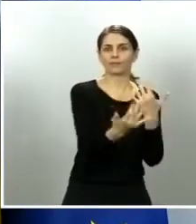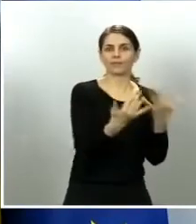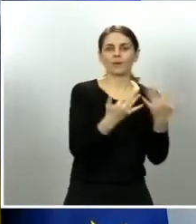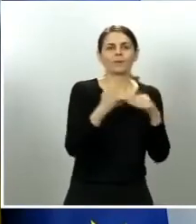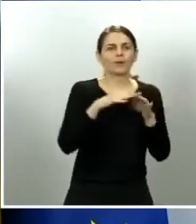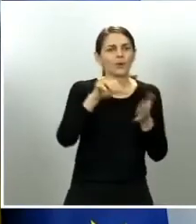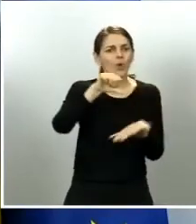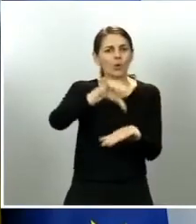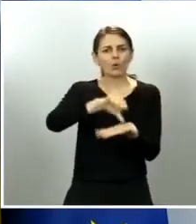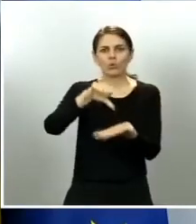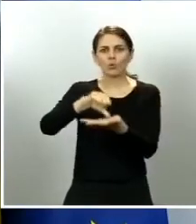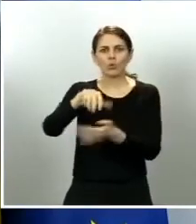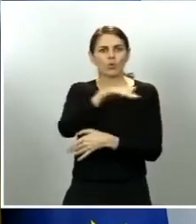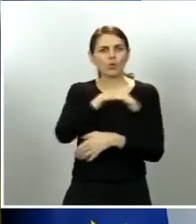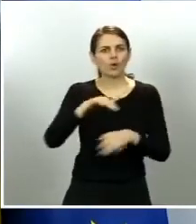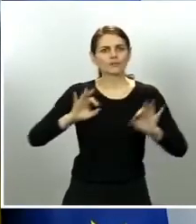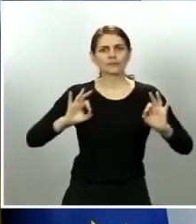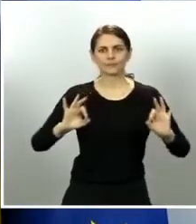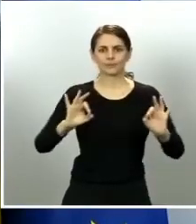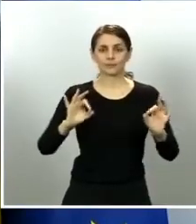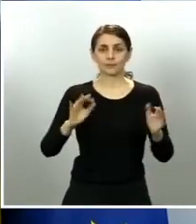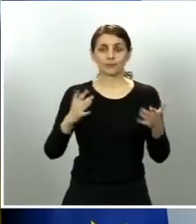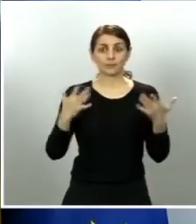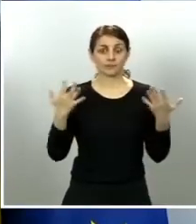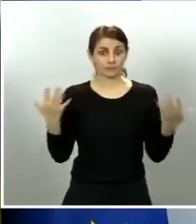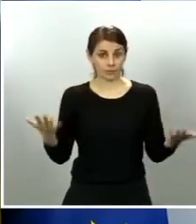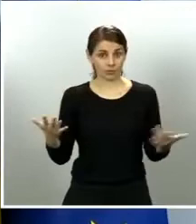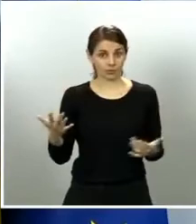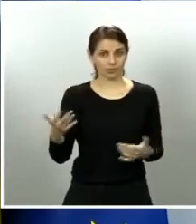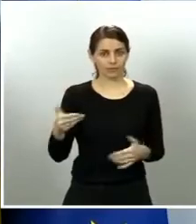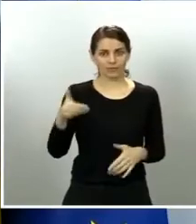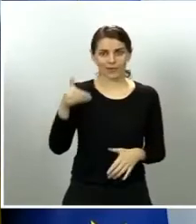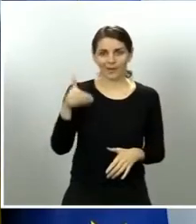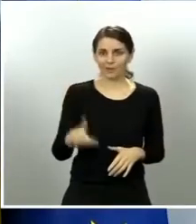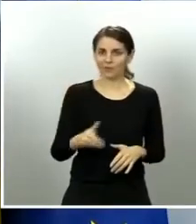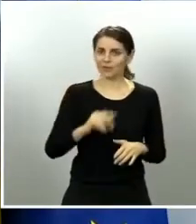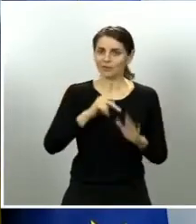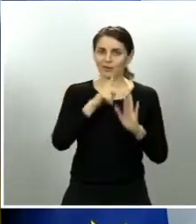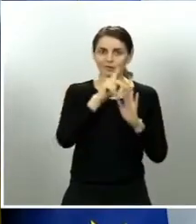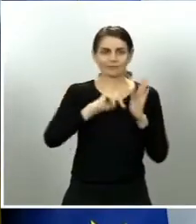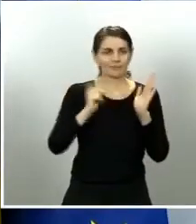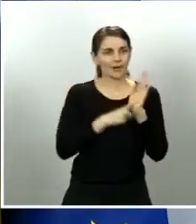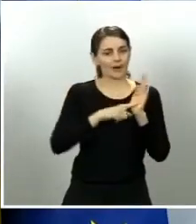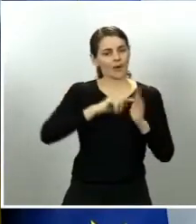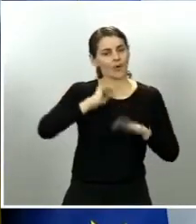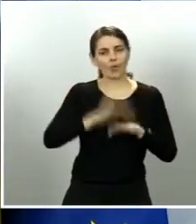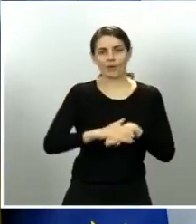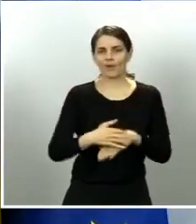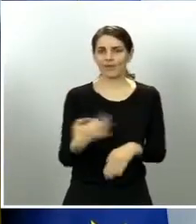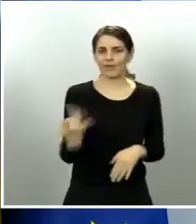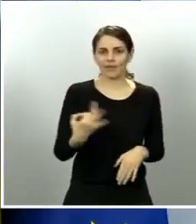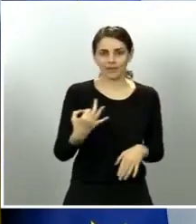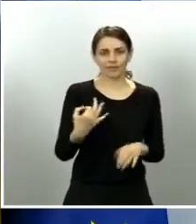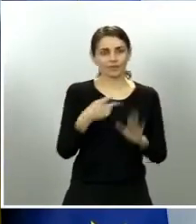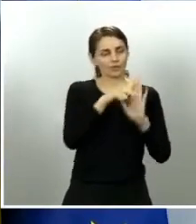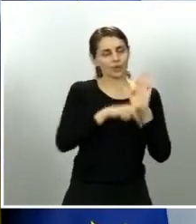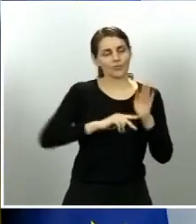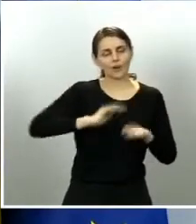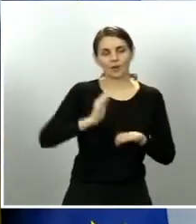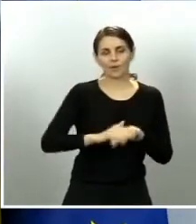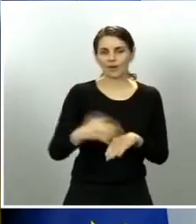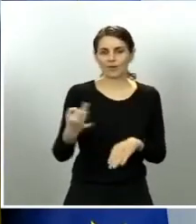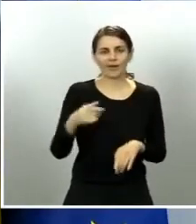cumplir la ley era también el elemento pedagógico imprescindible en ese primer momento o en uno de los primeros momentos